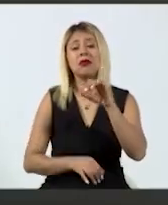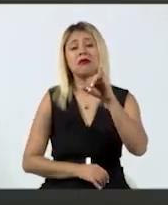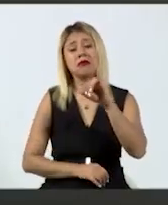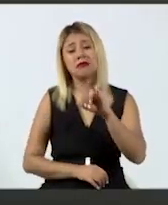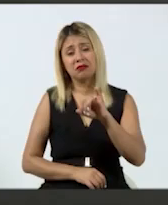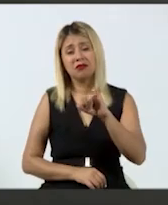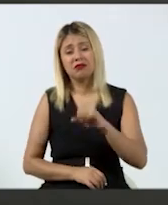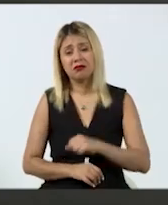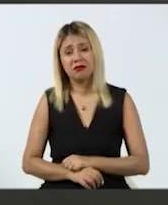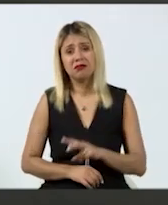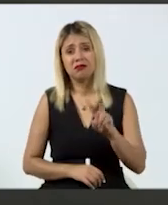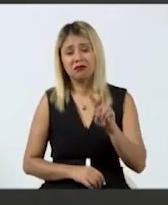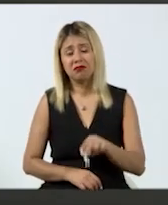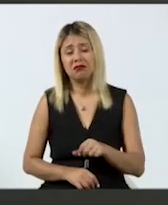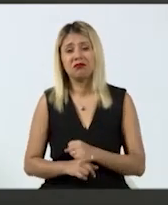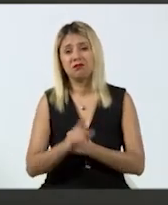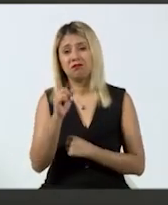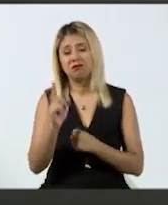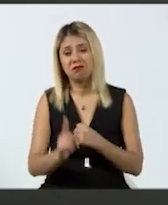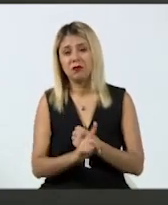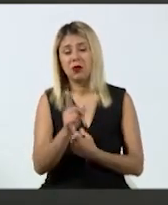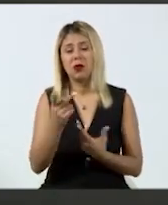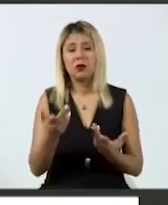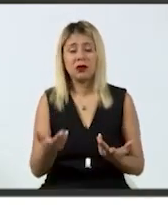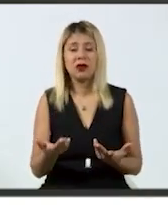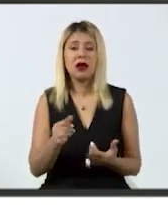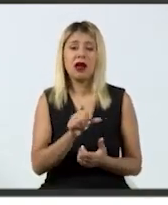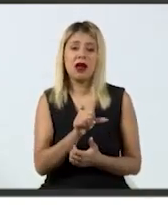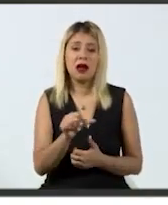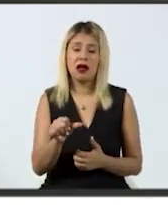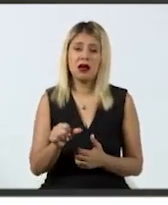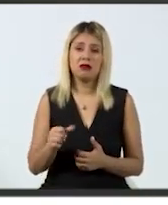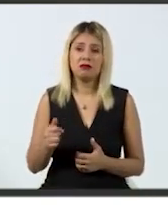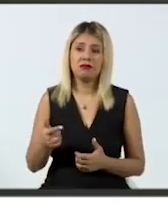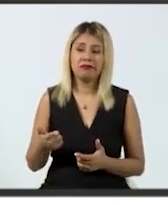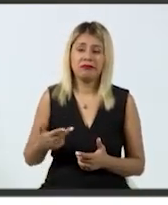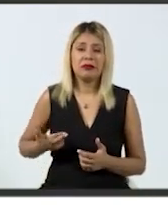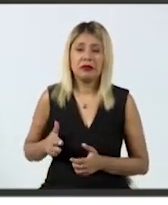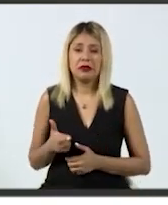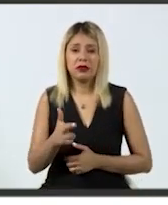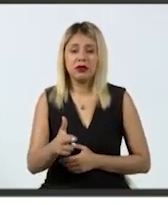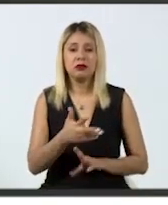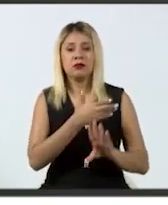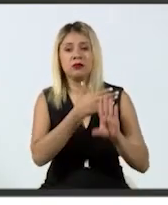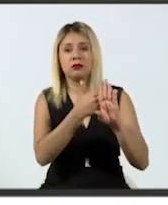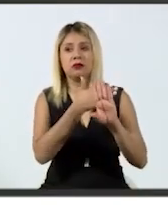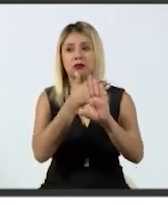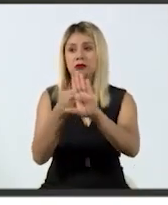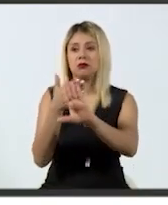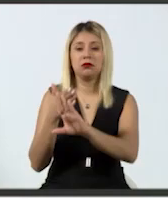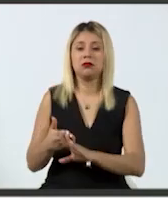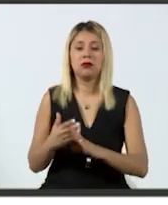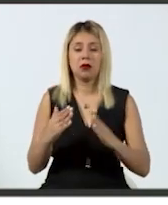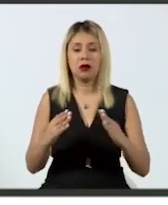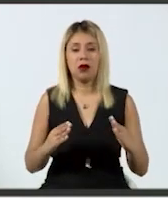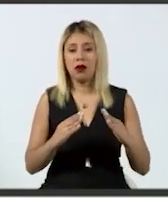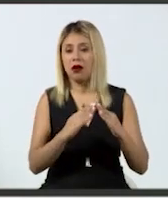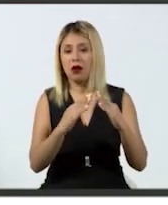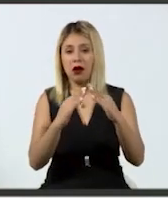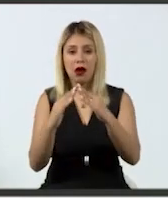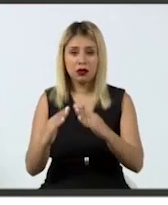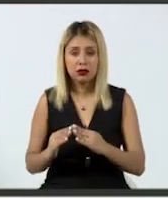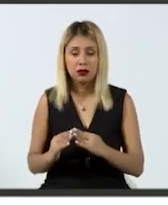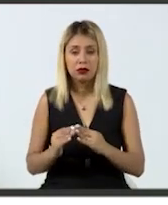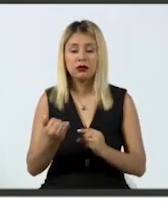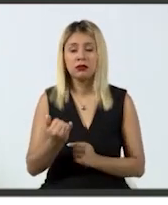que se generan para la obstrucción hacia los cauces, posteriormente el daño a la vivienda, que ese es uno de los menores,